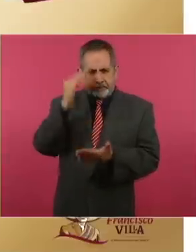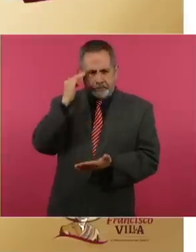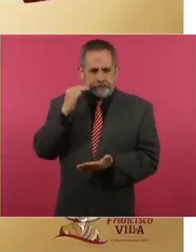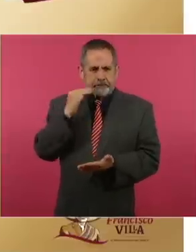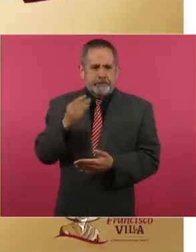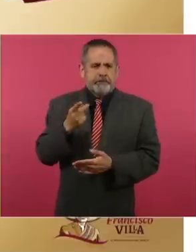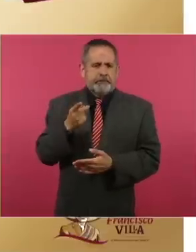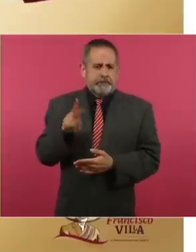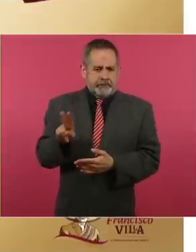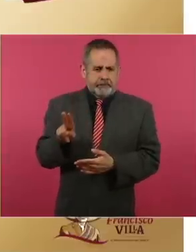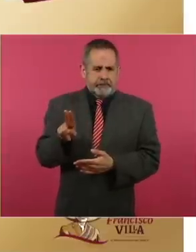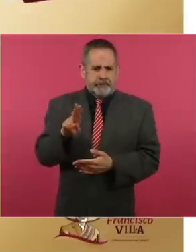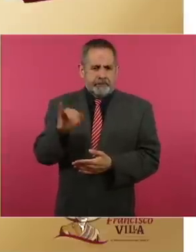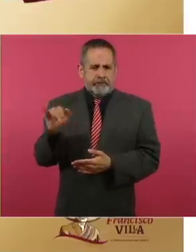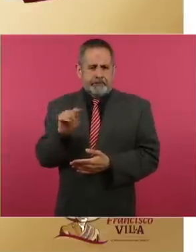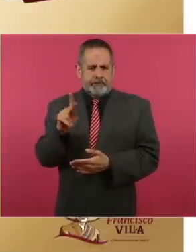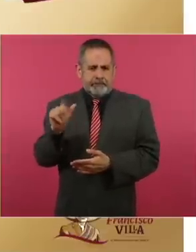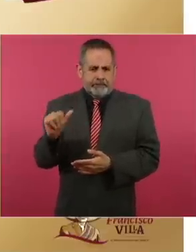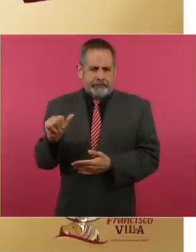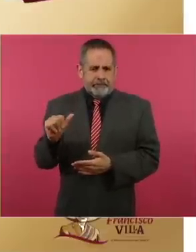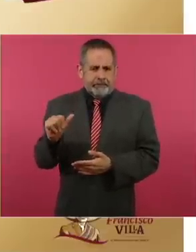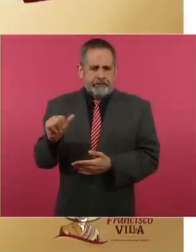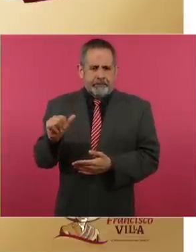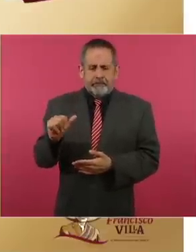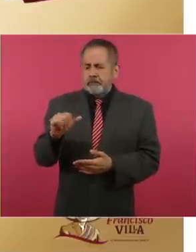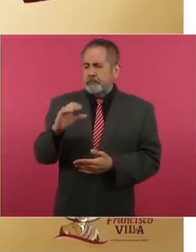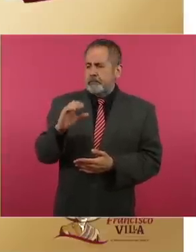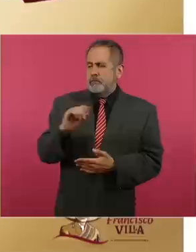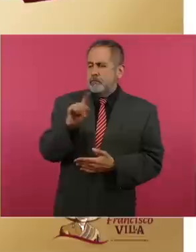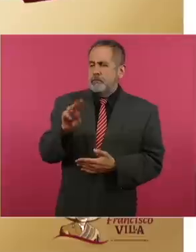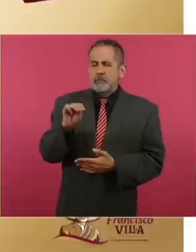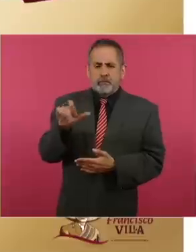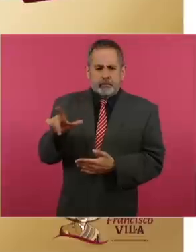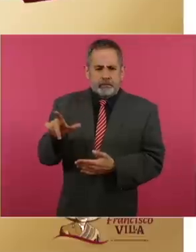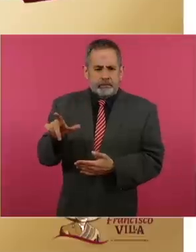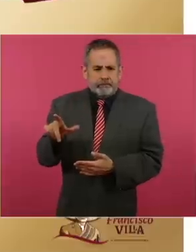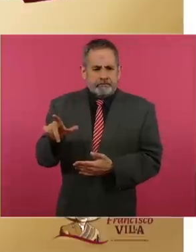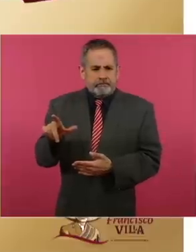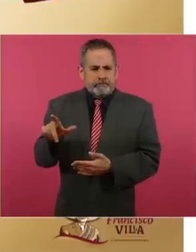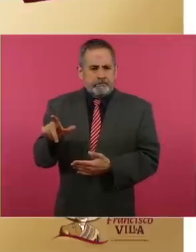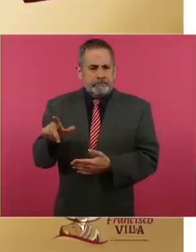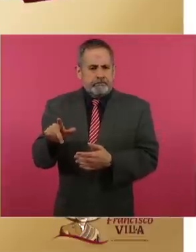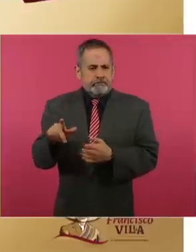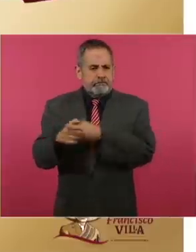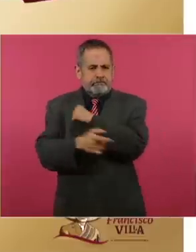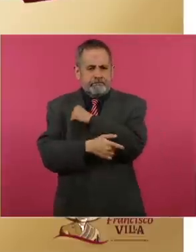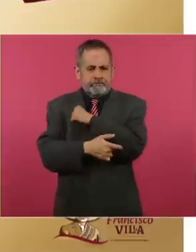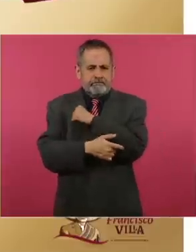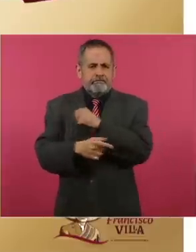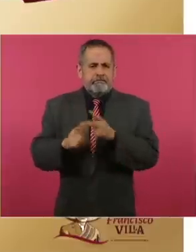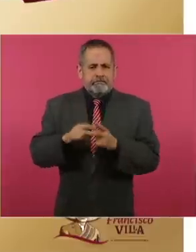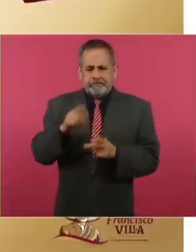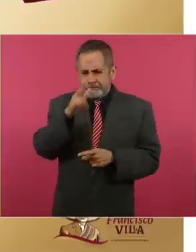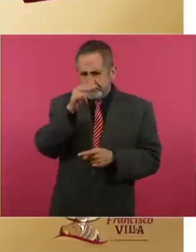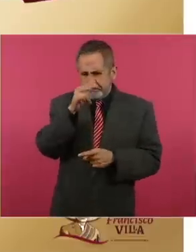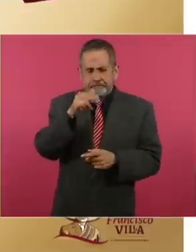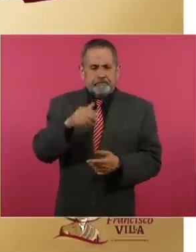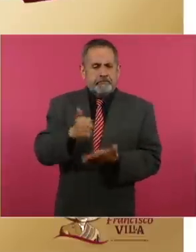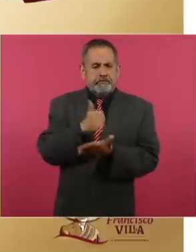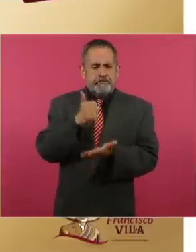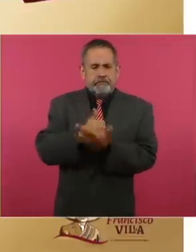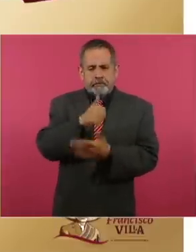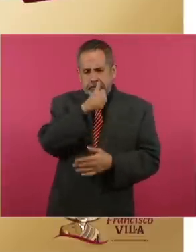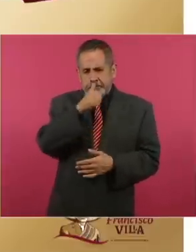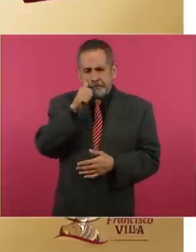Mérida, Puerto Vallarta, Iztapas y Huatanejo, Cozumel, Los Cabos, Hermosillo, Ciudad